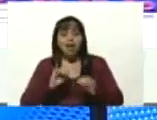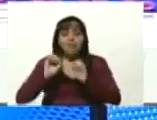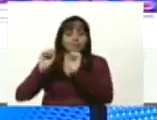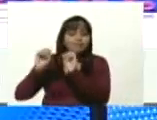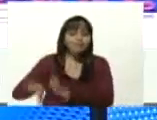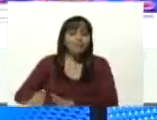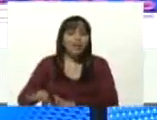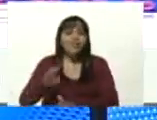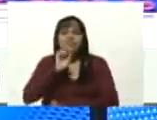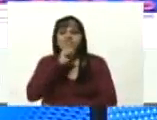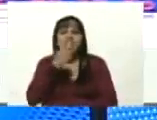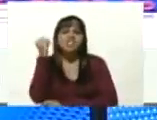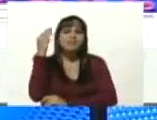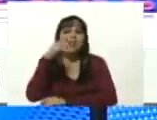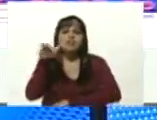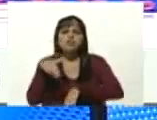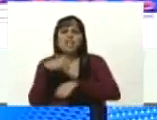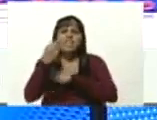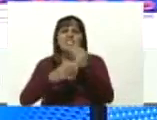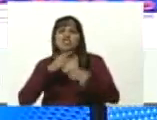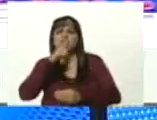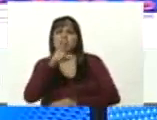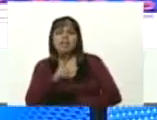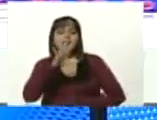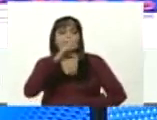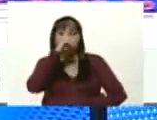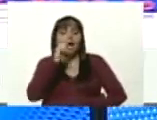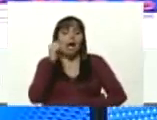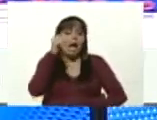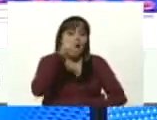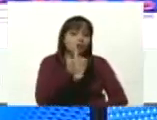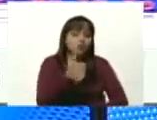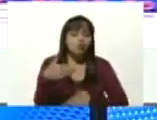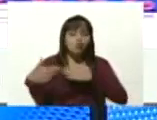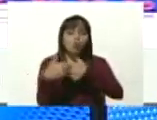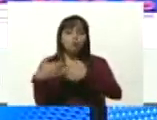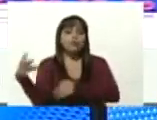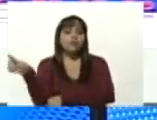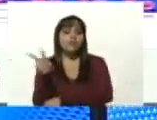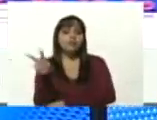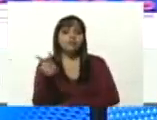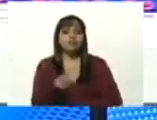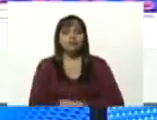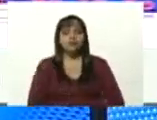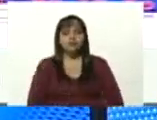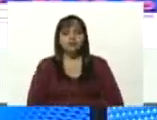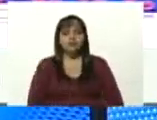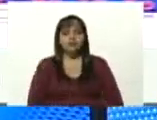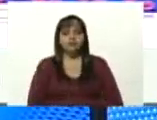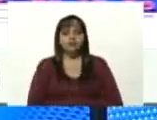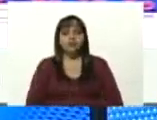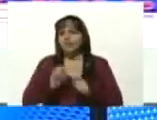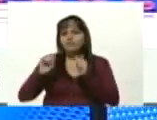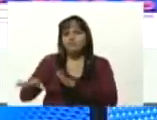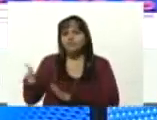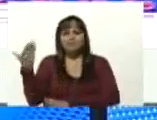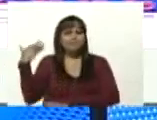nacional que tanto daño le hizo durante cinco años a Venezuela la dejamos atrás